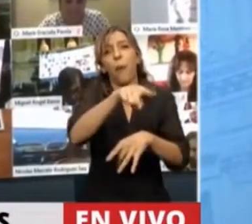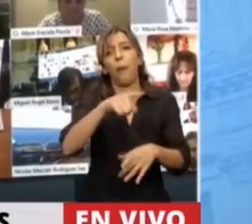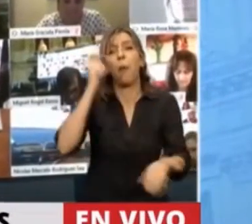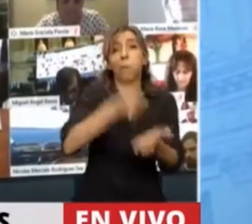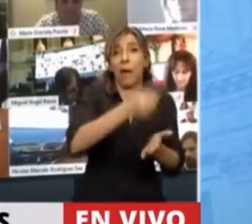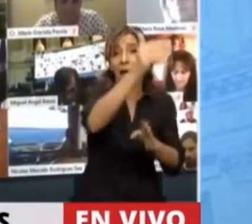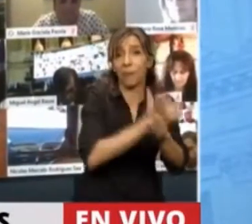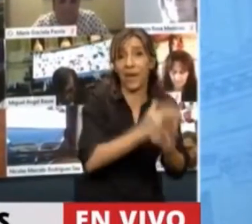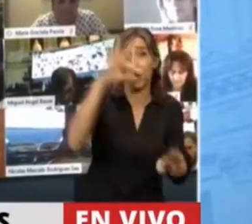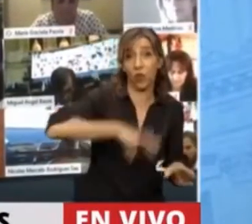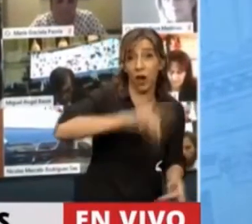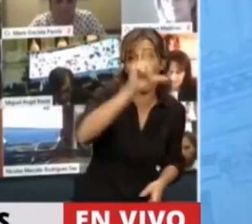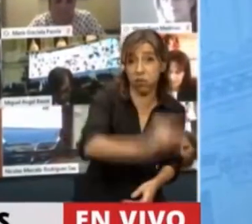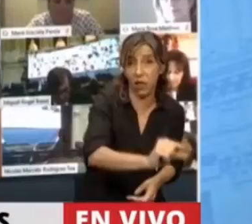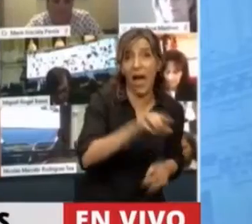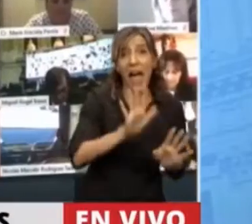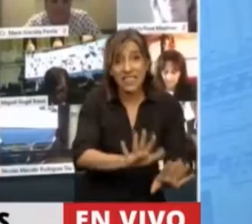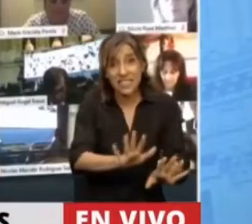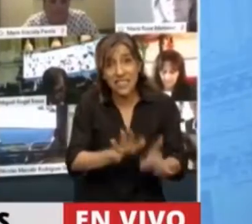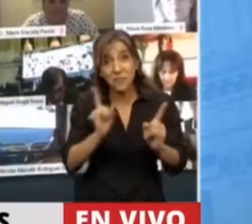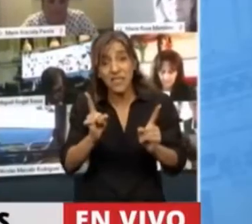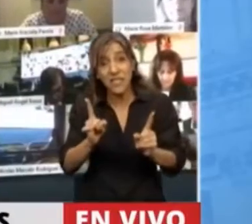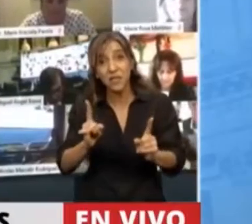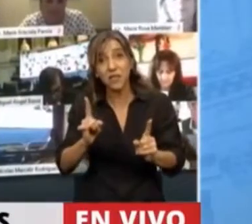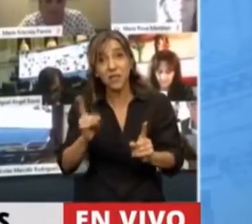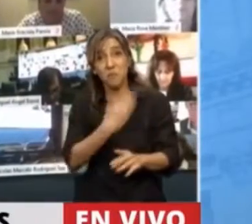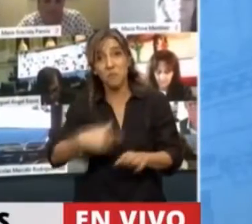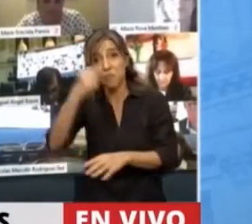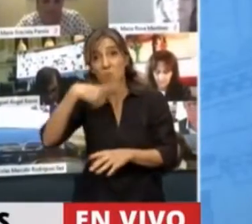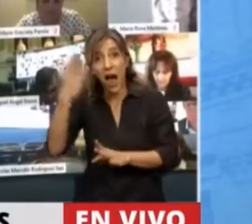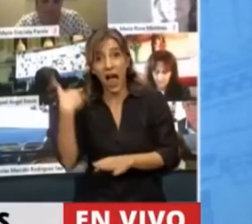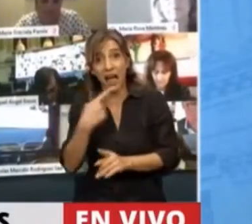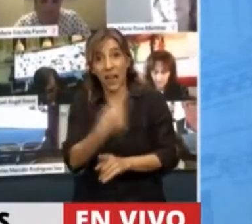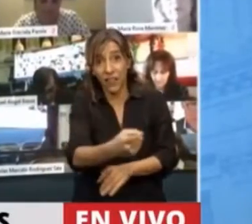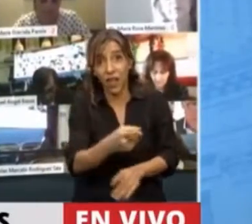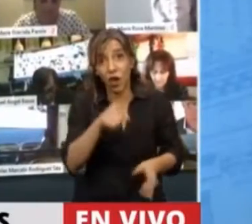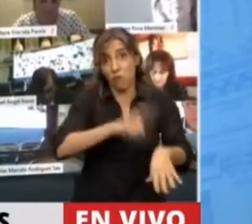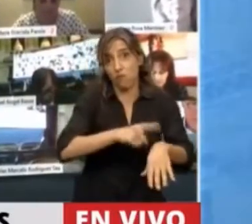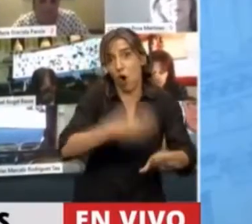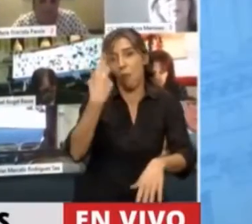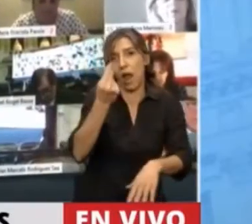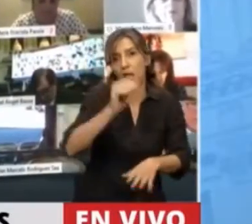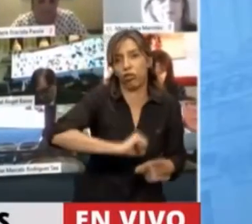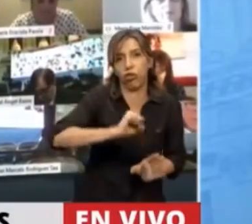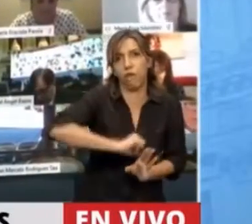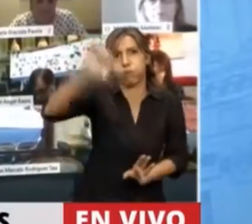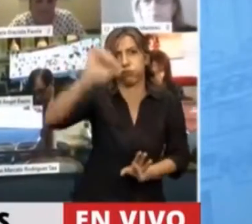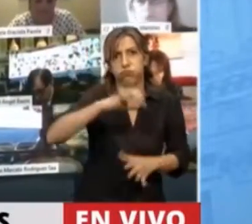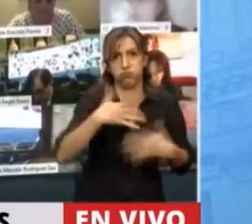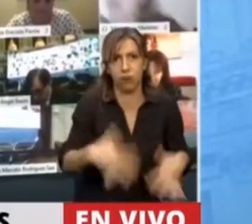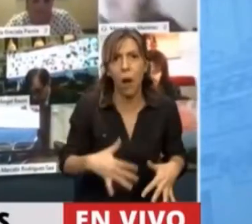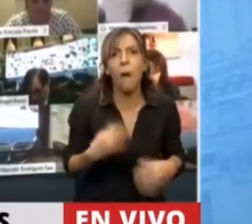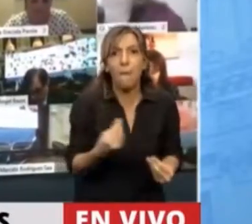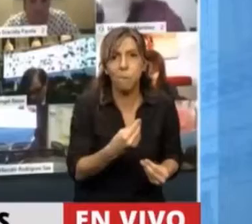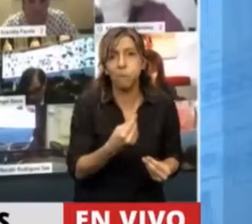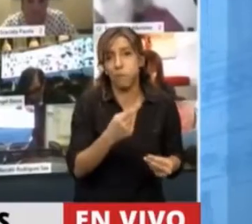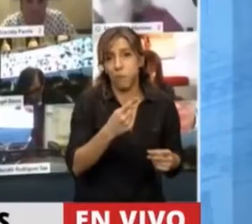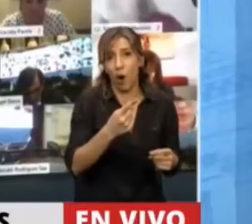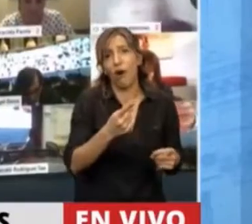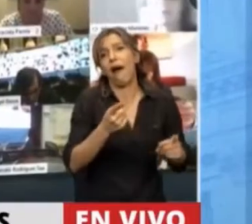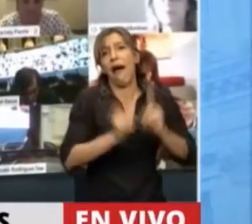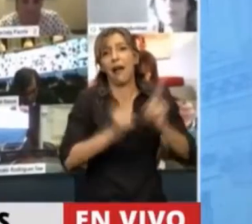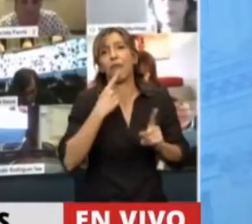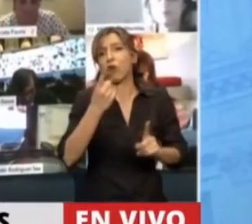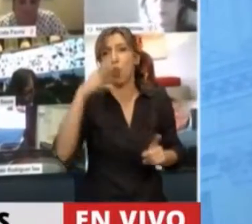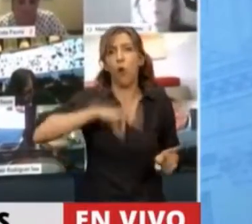que se le salió el tiro por la culata, por eso se le disparó la inflación y por primera vez iban a tener un aumento superior a todo lo que le robaron